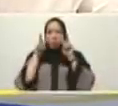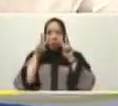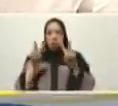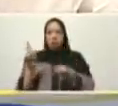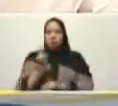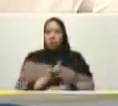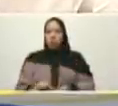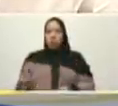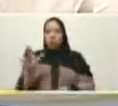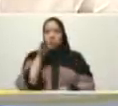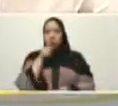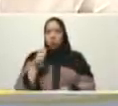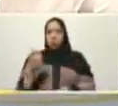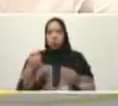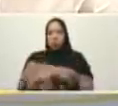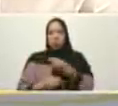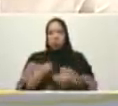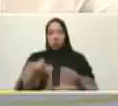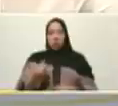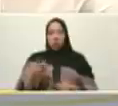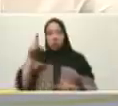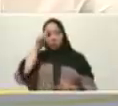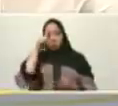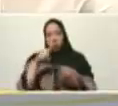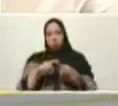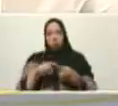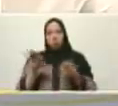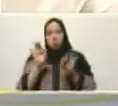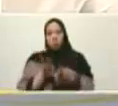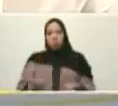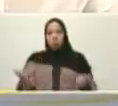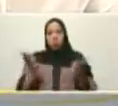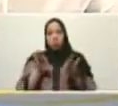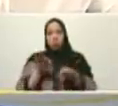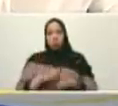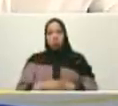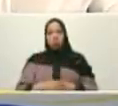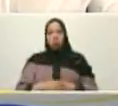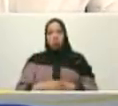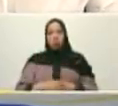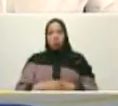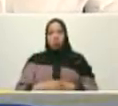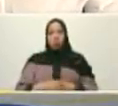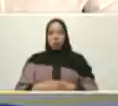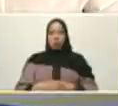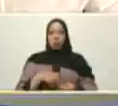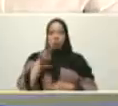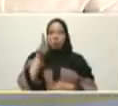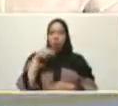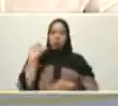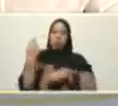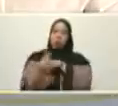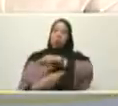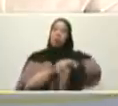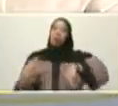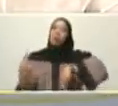ellos gobiernos burgueses por eso nuestro planteamiento es revolucionario